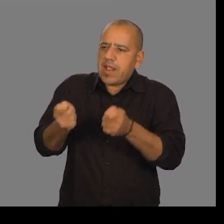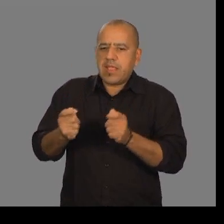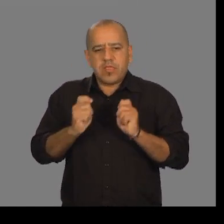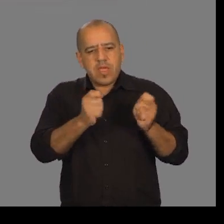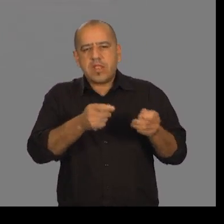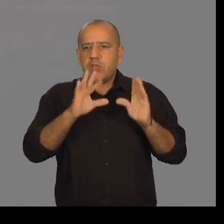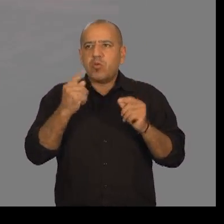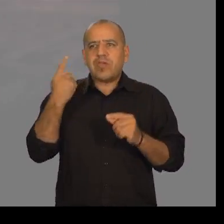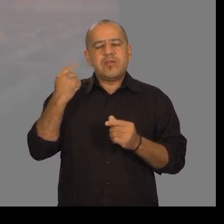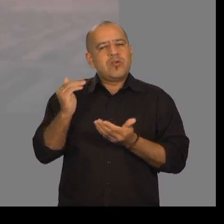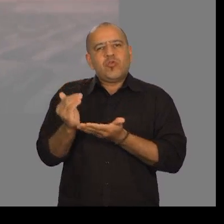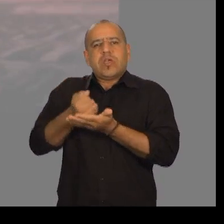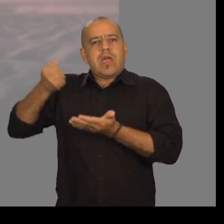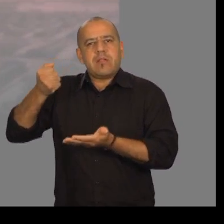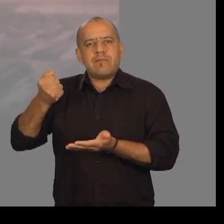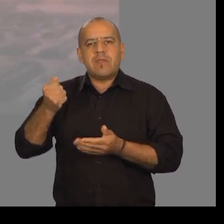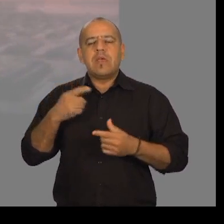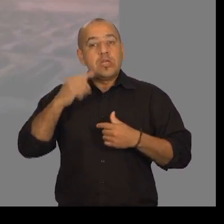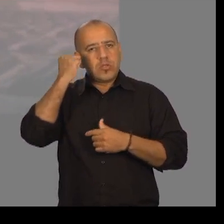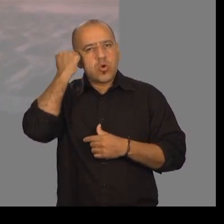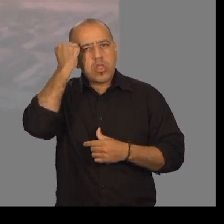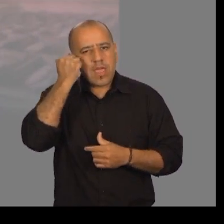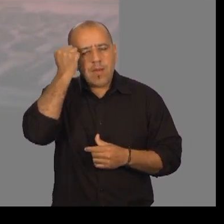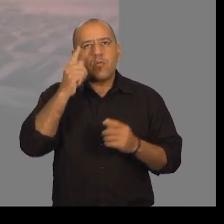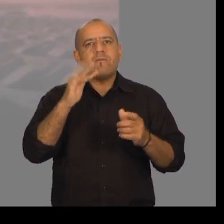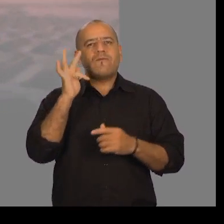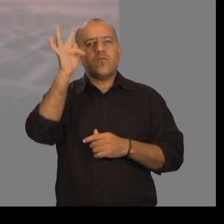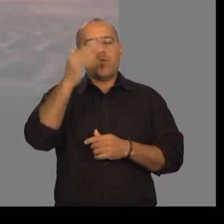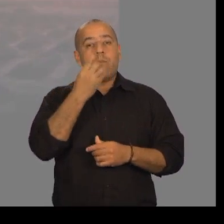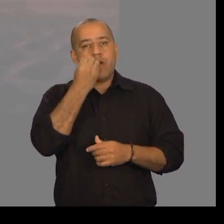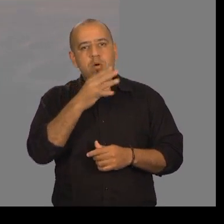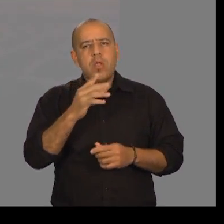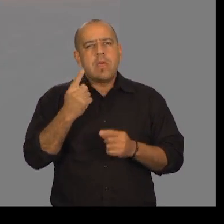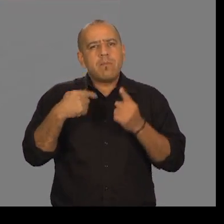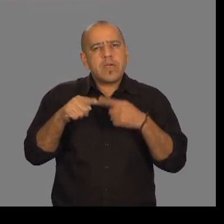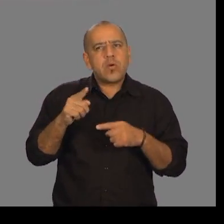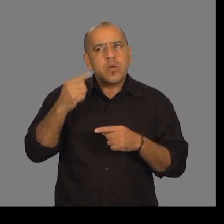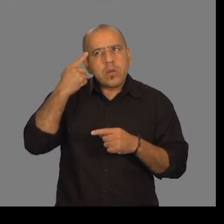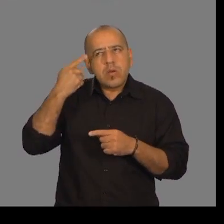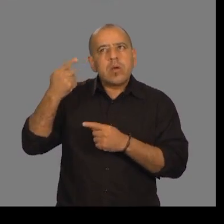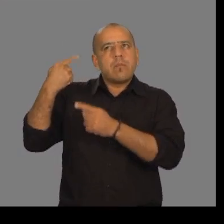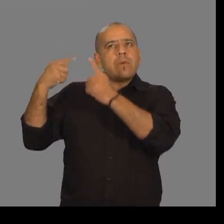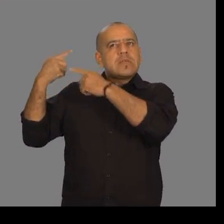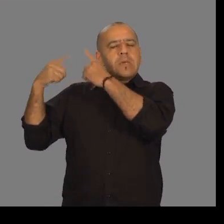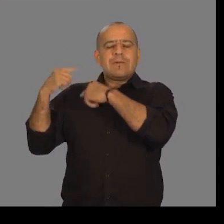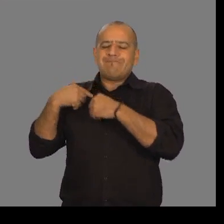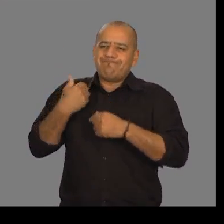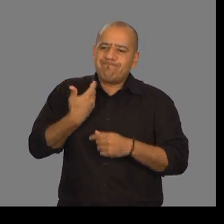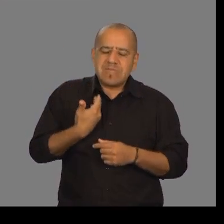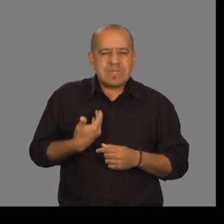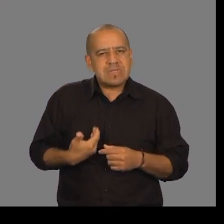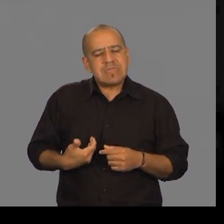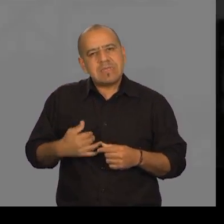tan brutalmente nos habían quitado. Soñamos en un futuro mejor. Pero el pasado era muy triste y